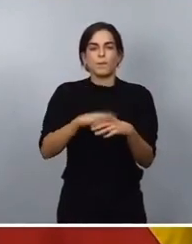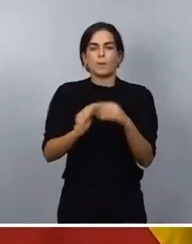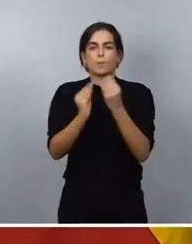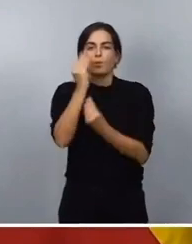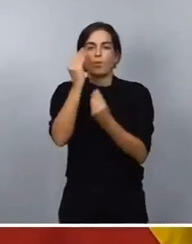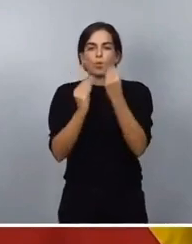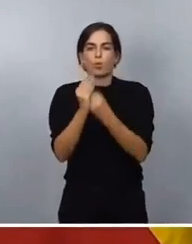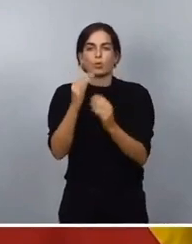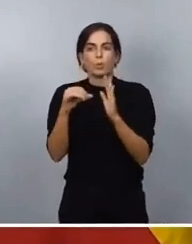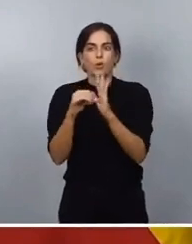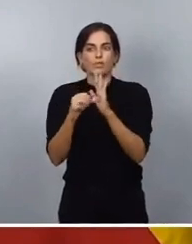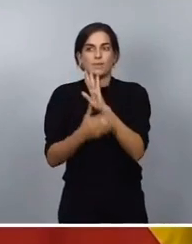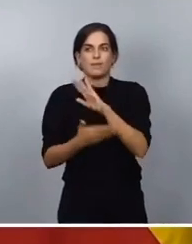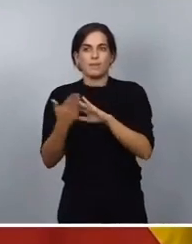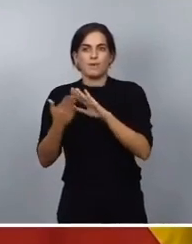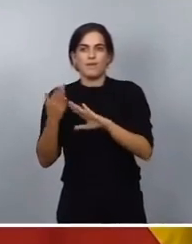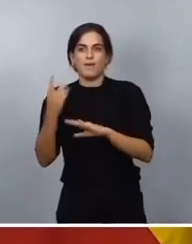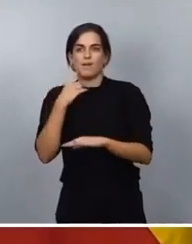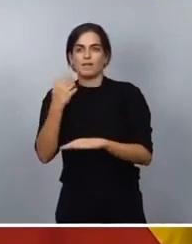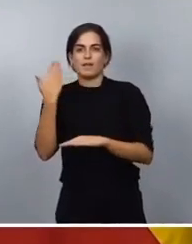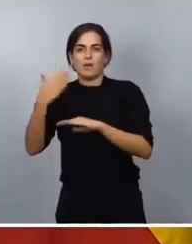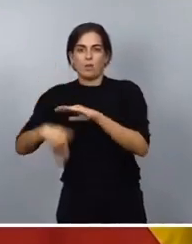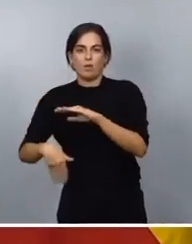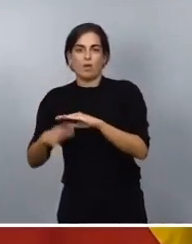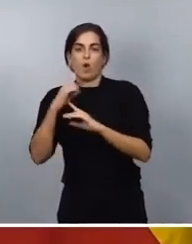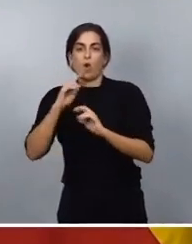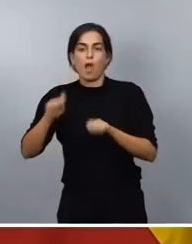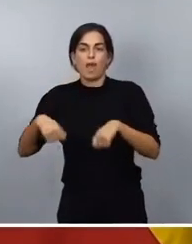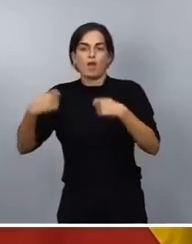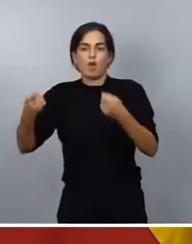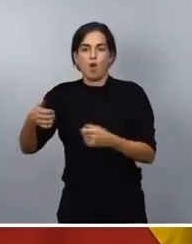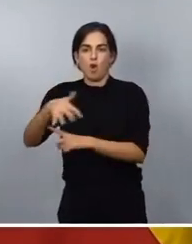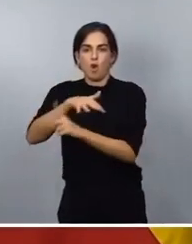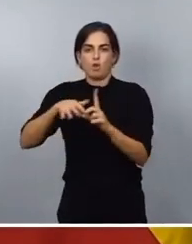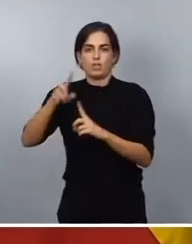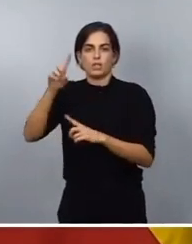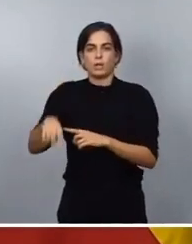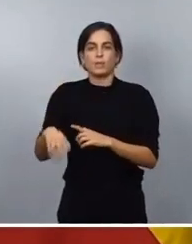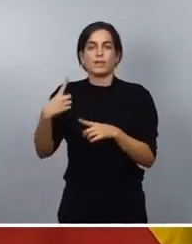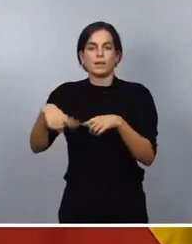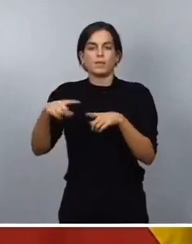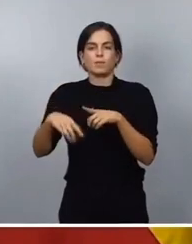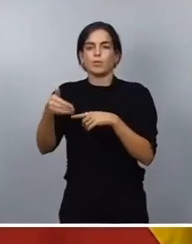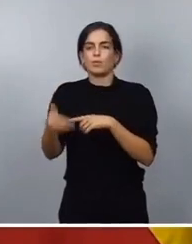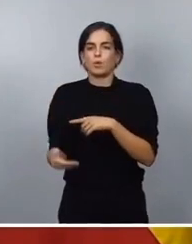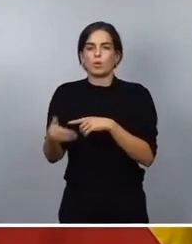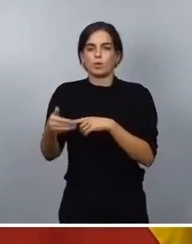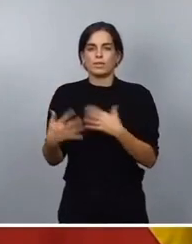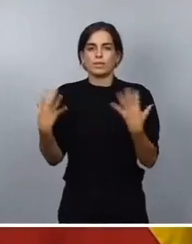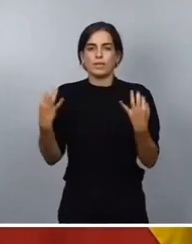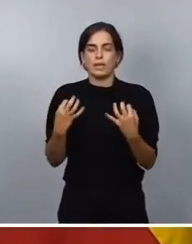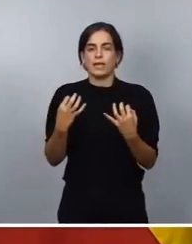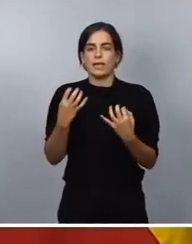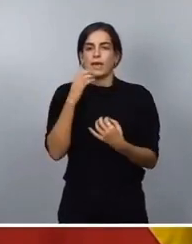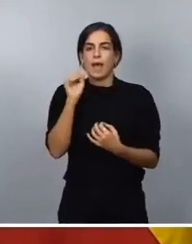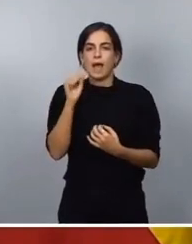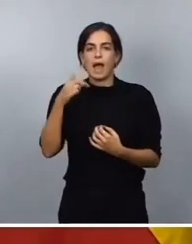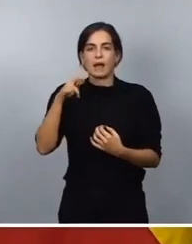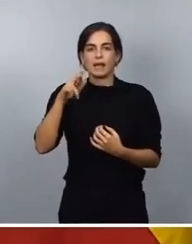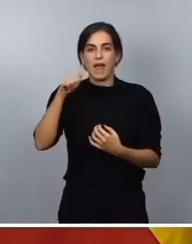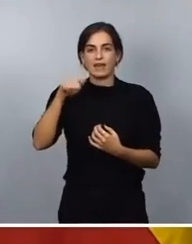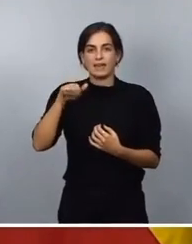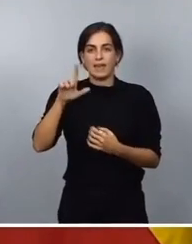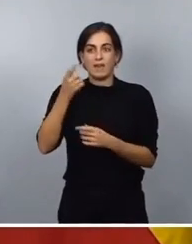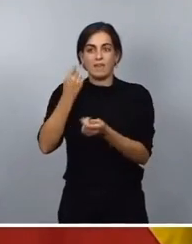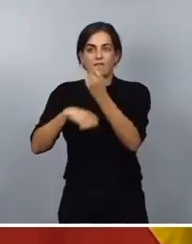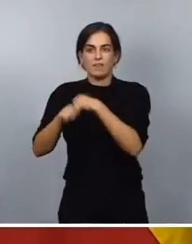a productos ecológicos y, finalmente, también a un elemento muy importante, la venta a granel y todo ello en relación, pues evidentemente